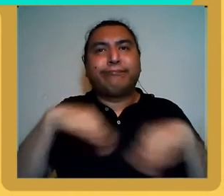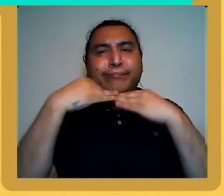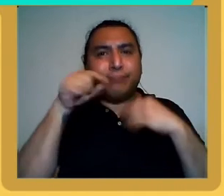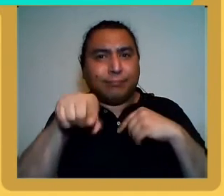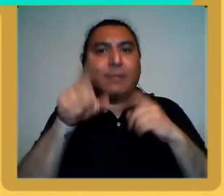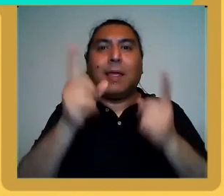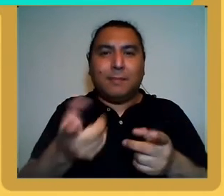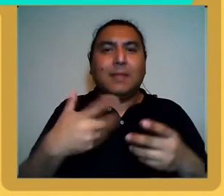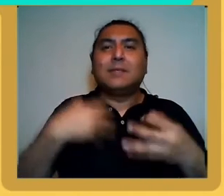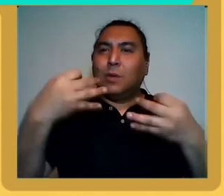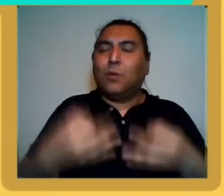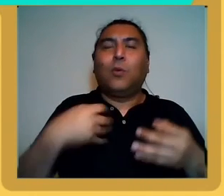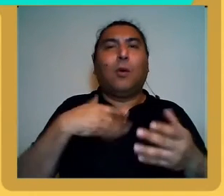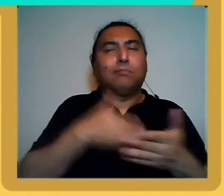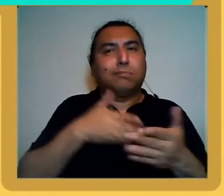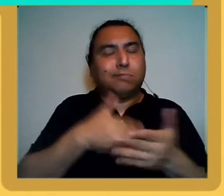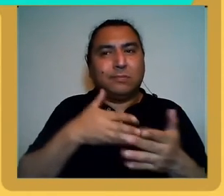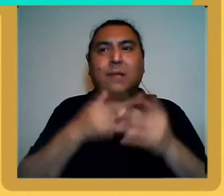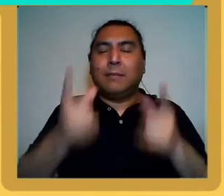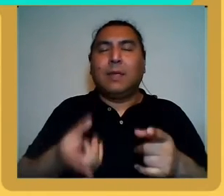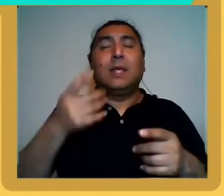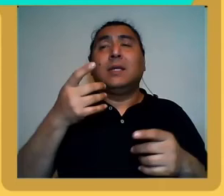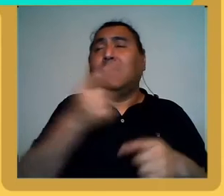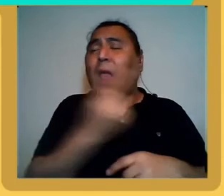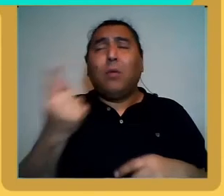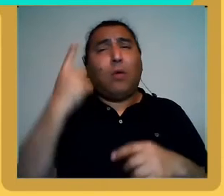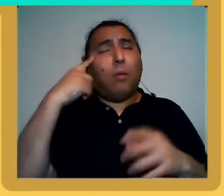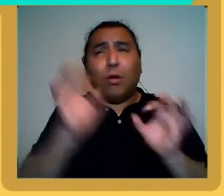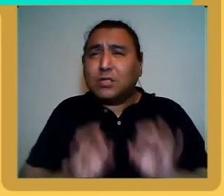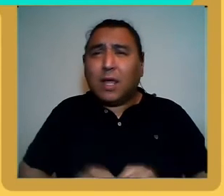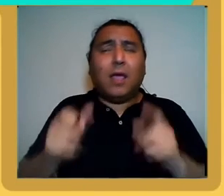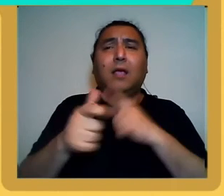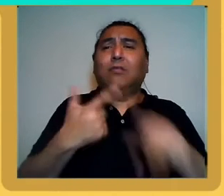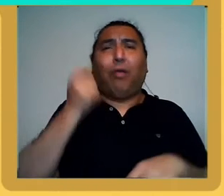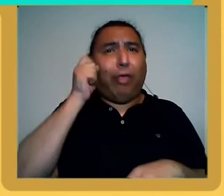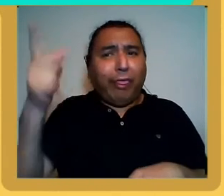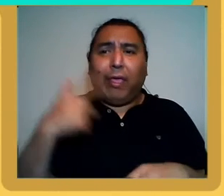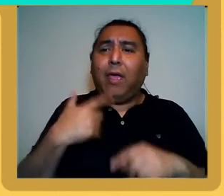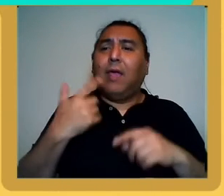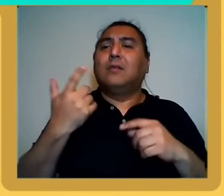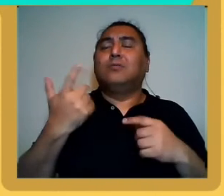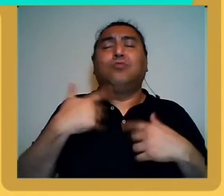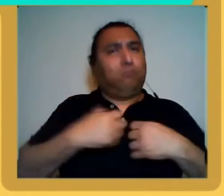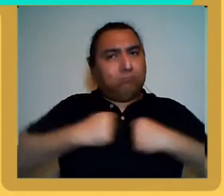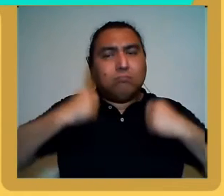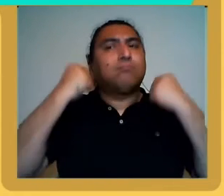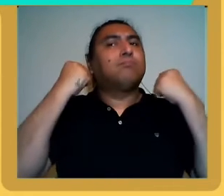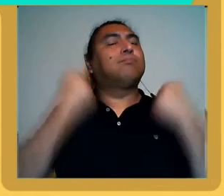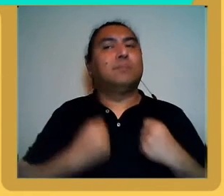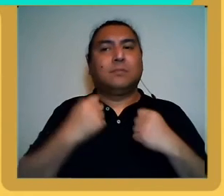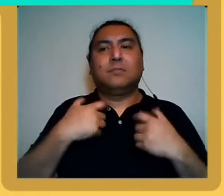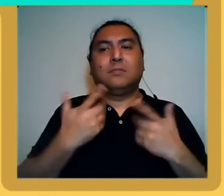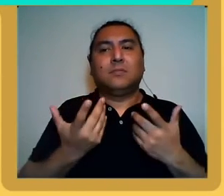proyectos, las ideas que uno tiene, tiene que, en este caso, yo las asumí, a la posté, me jugué, no quiere decir